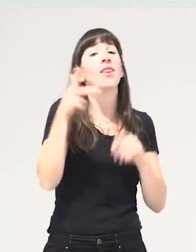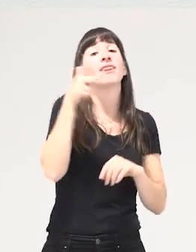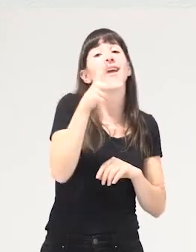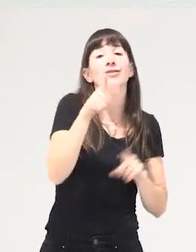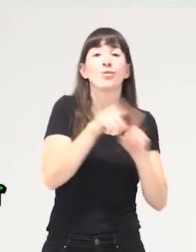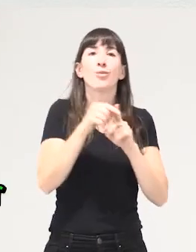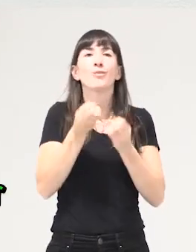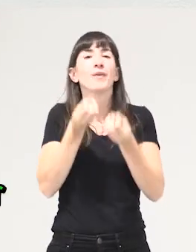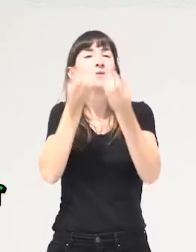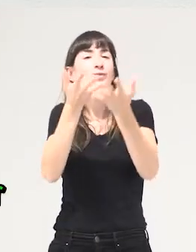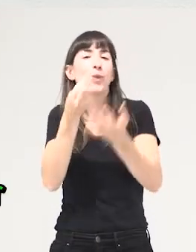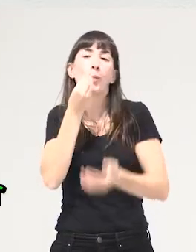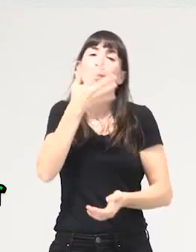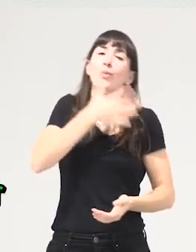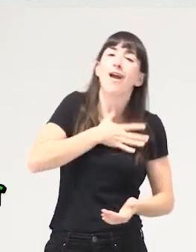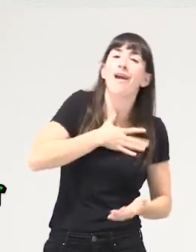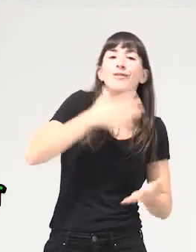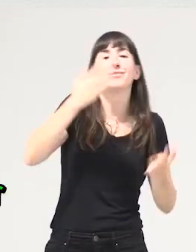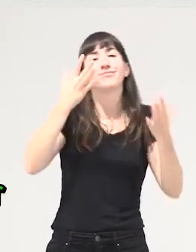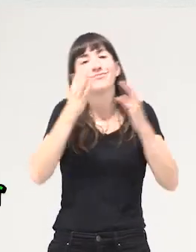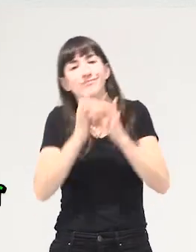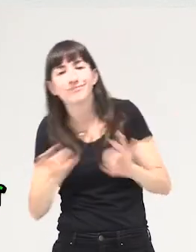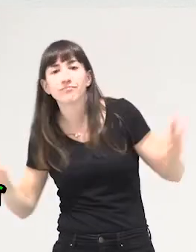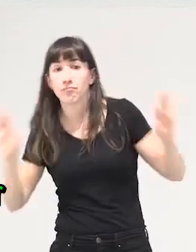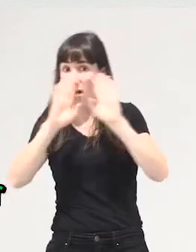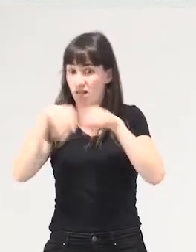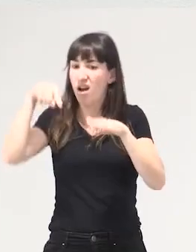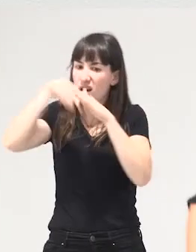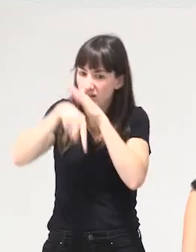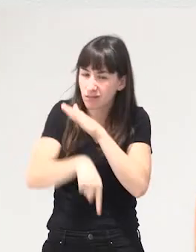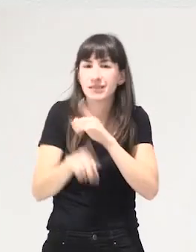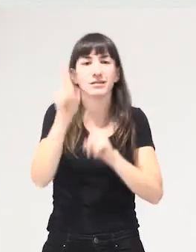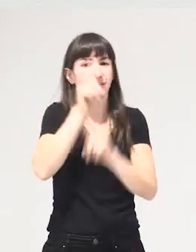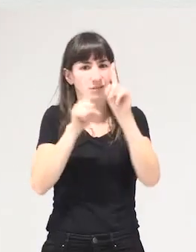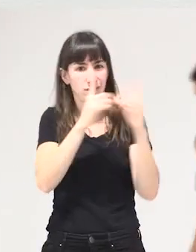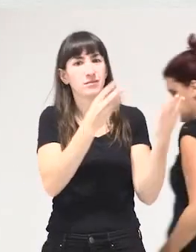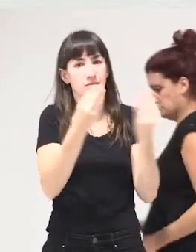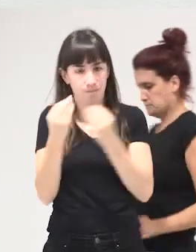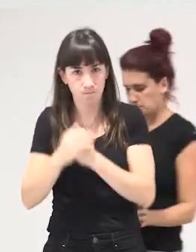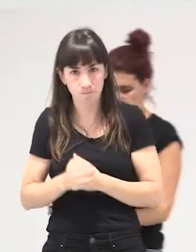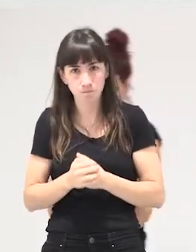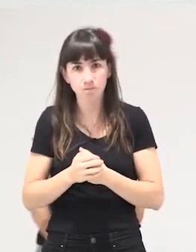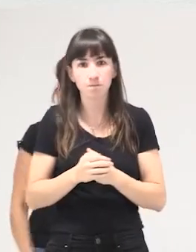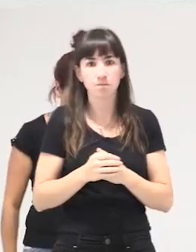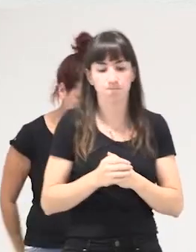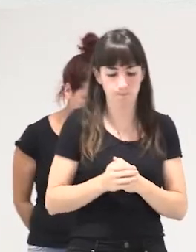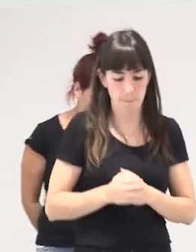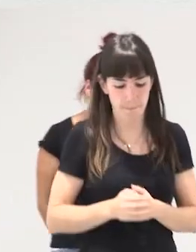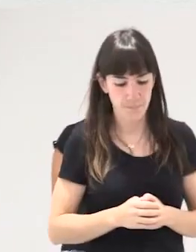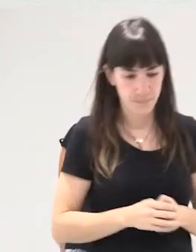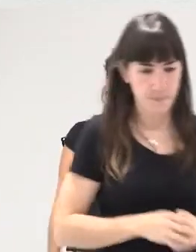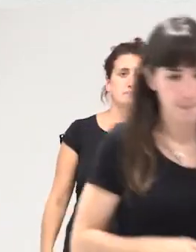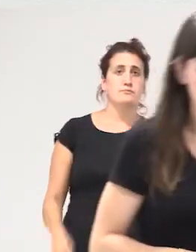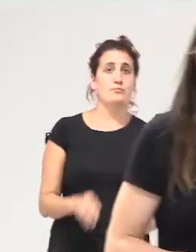buenista que yo creo que nos impide abordar los conflictos que están de fondo y luego por otro lado de tanto decir que los cuidados son